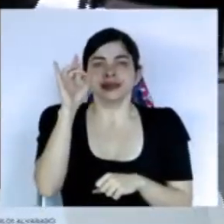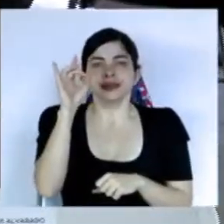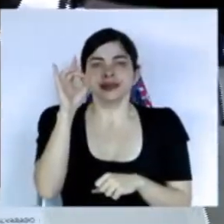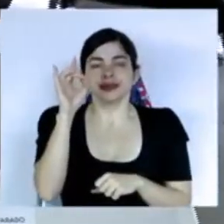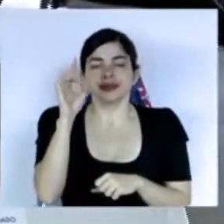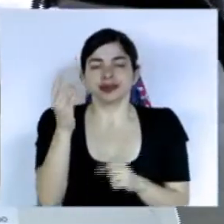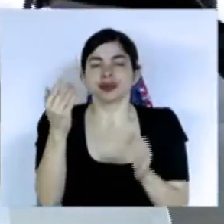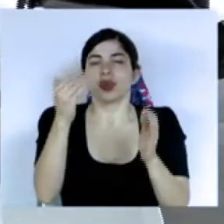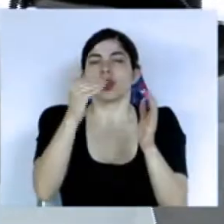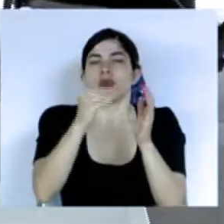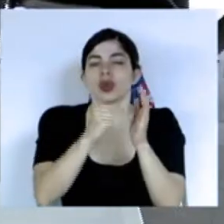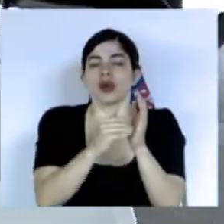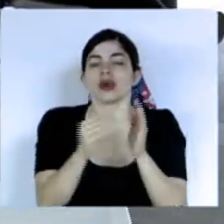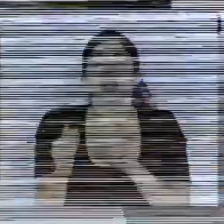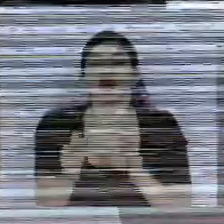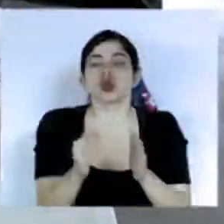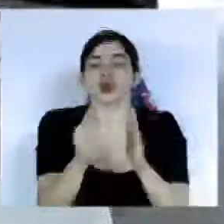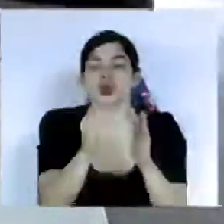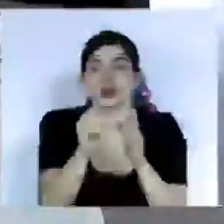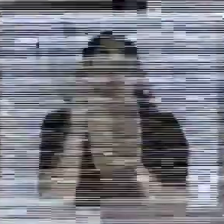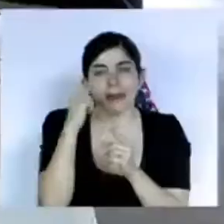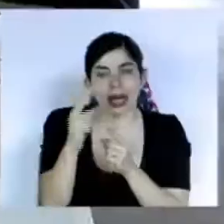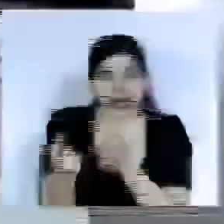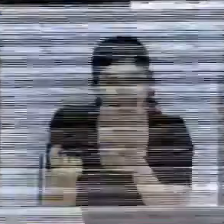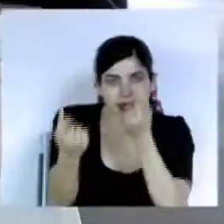una vez más la ruta de ese entendimiento